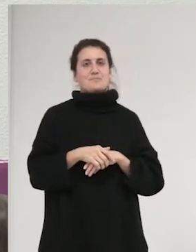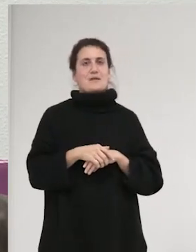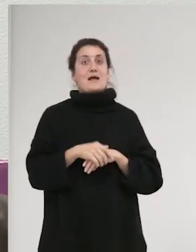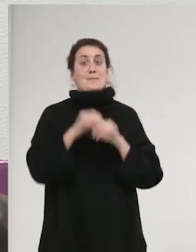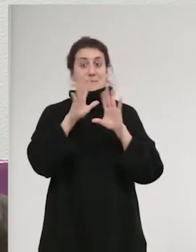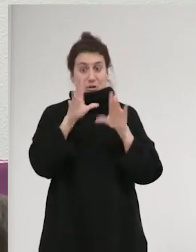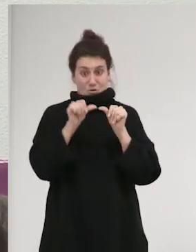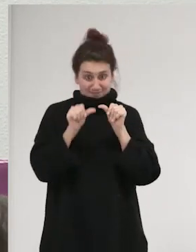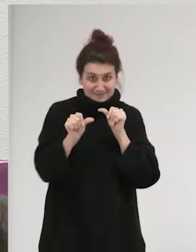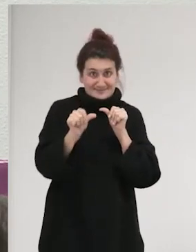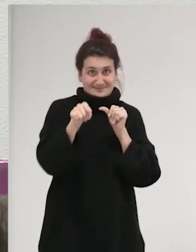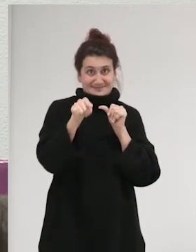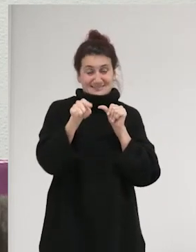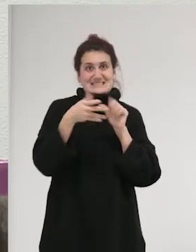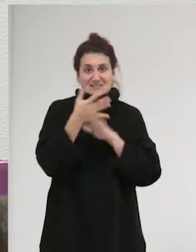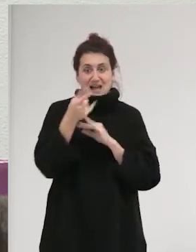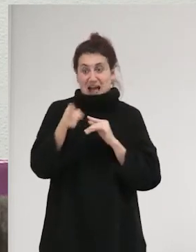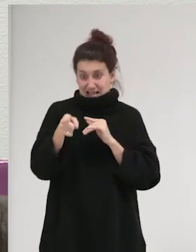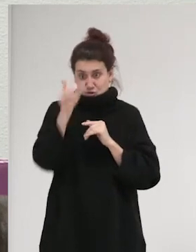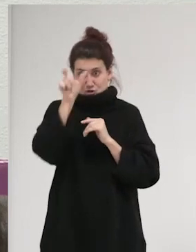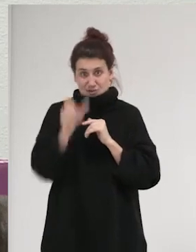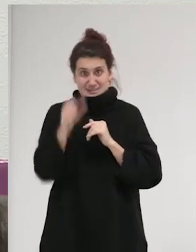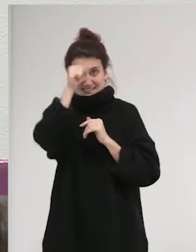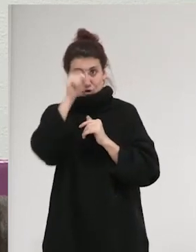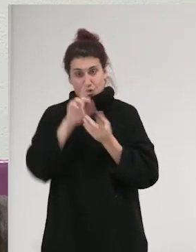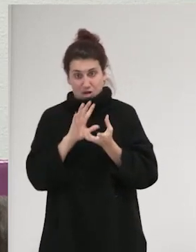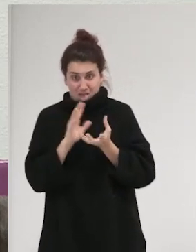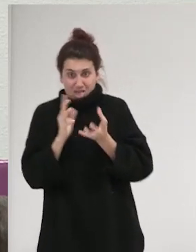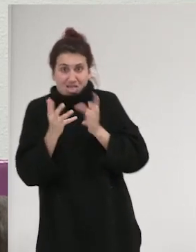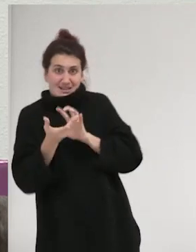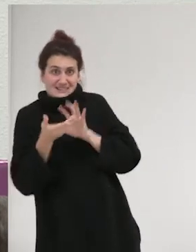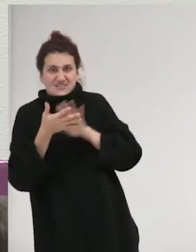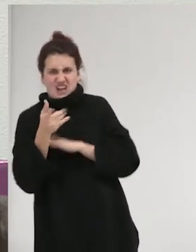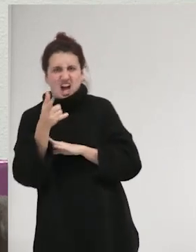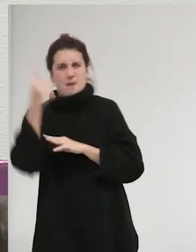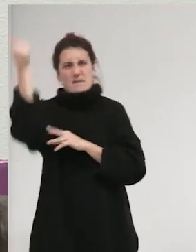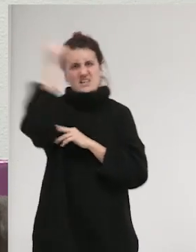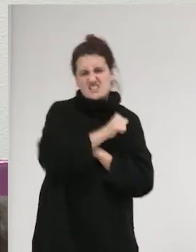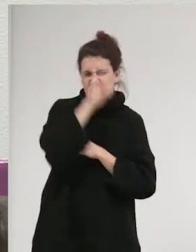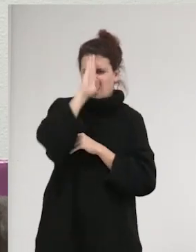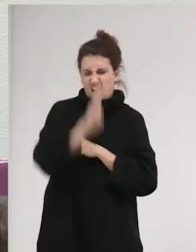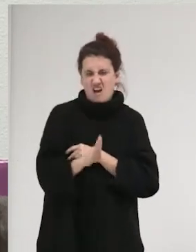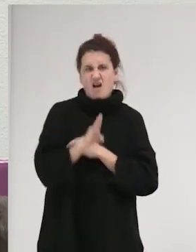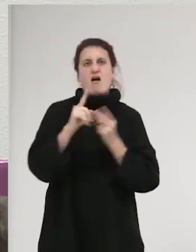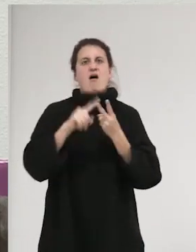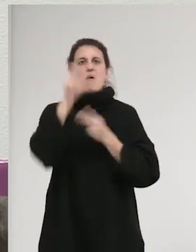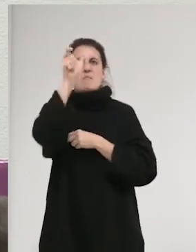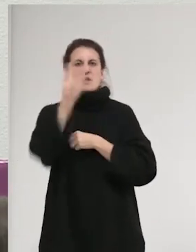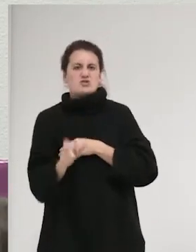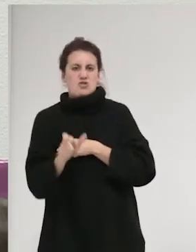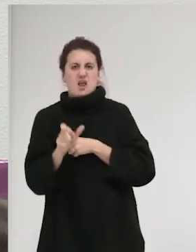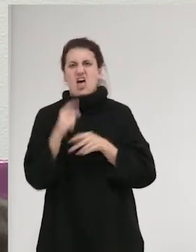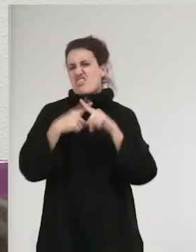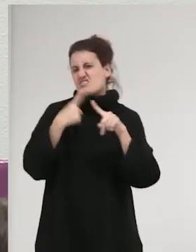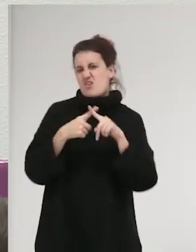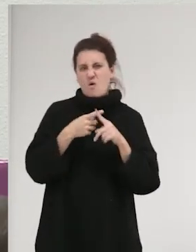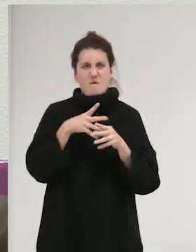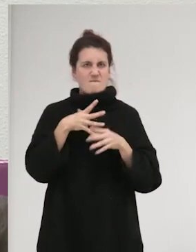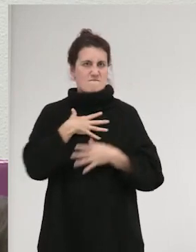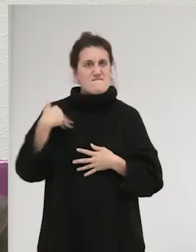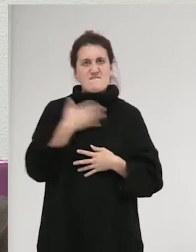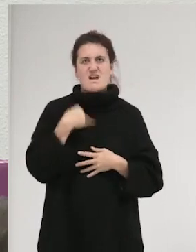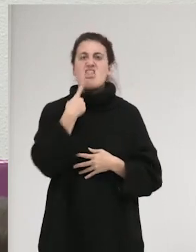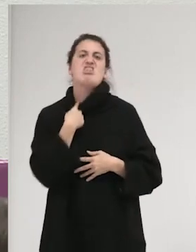pero de ahí que eso convierta a esta persona en un machista, en una persona con unos deseos irrefrenables,